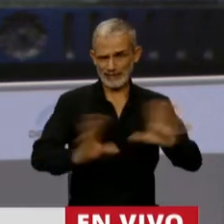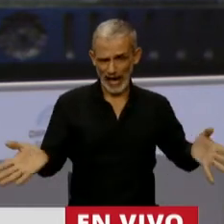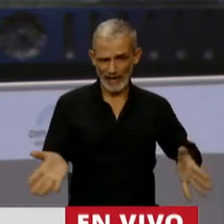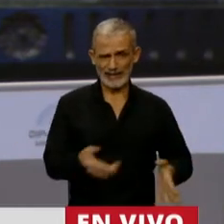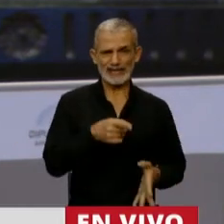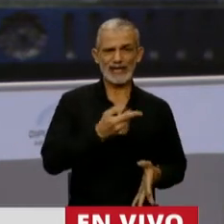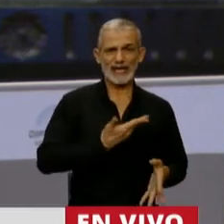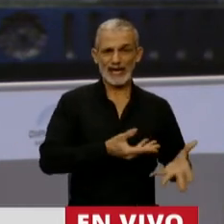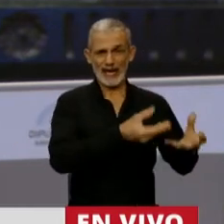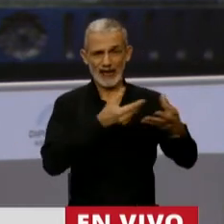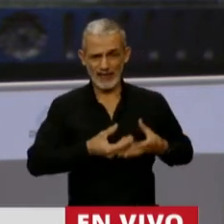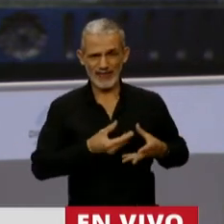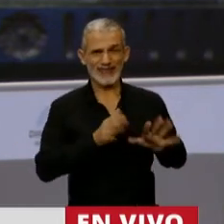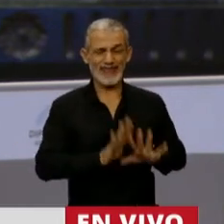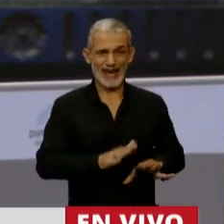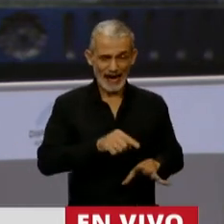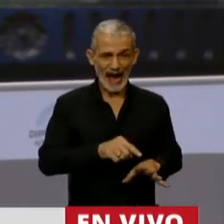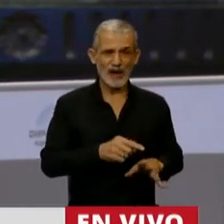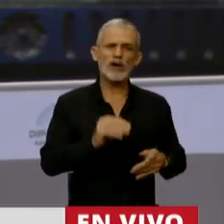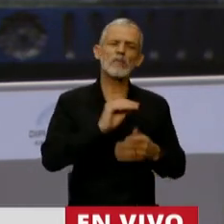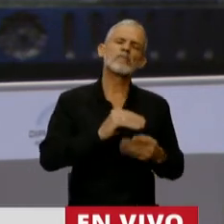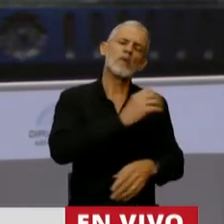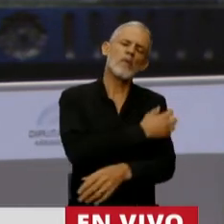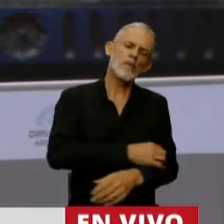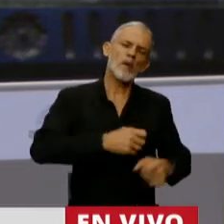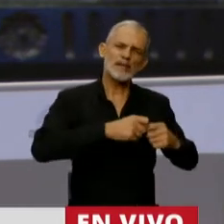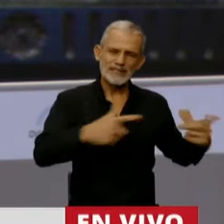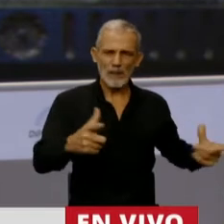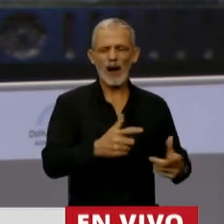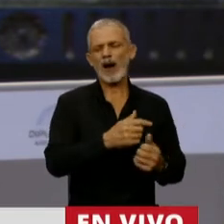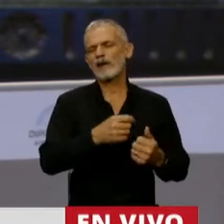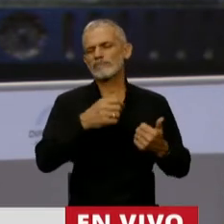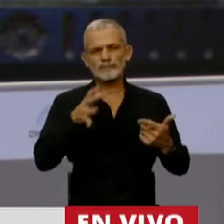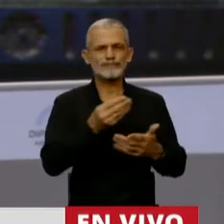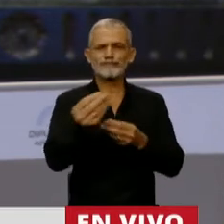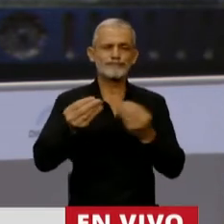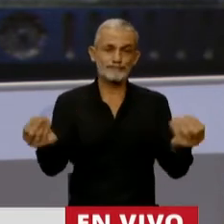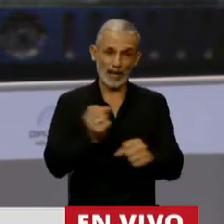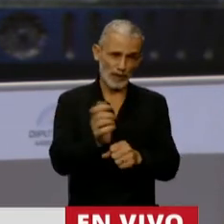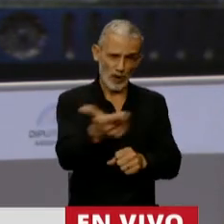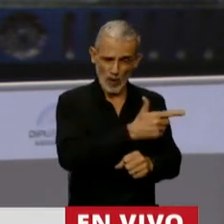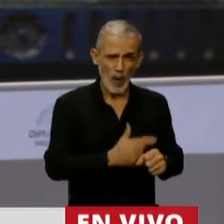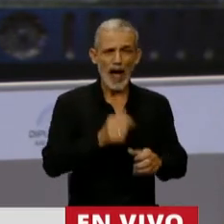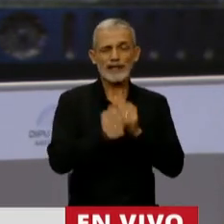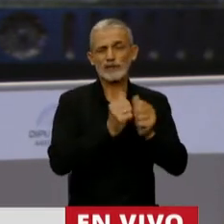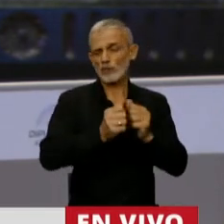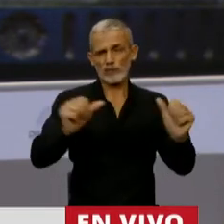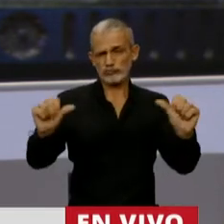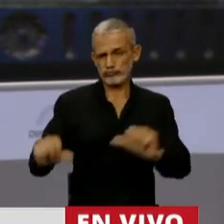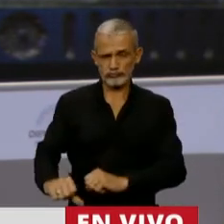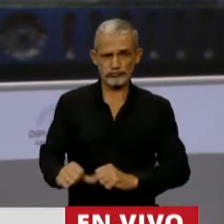que nos dejaron y que marcó más pobreza, marcó más indigencia, marcó desocupación, marcó caída de la industria,